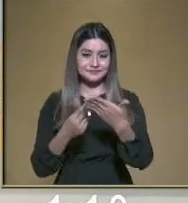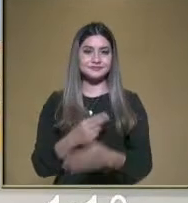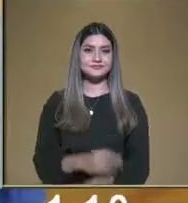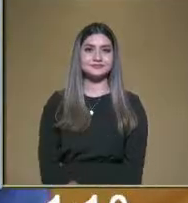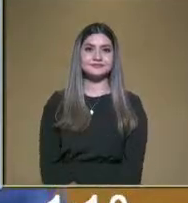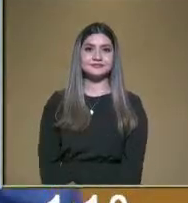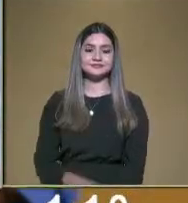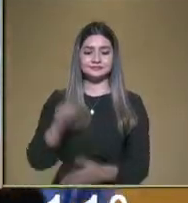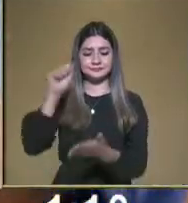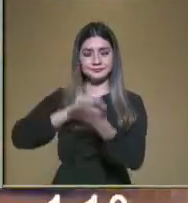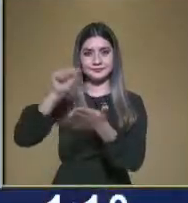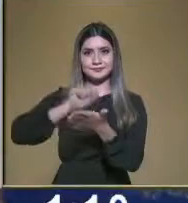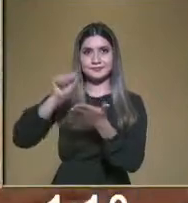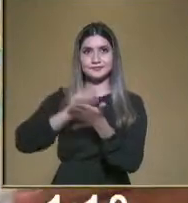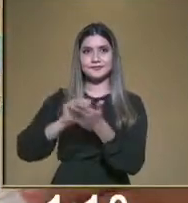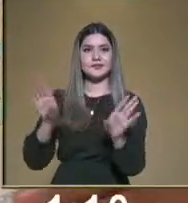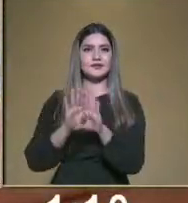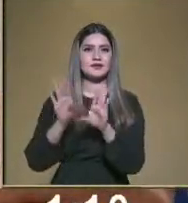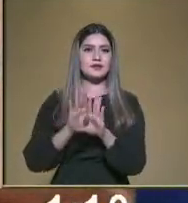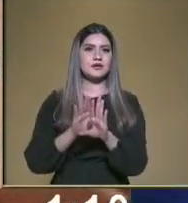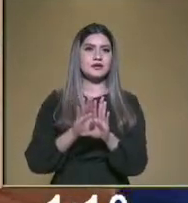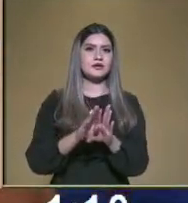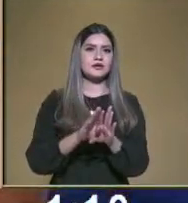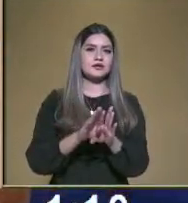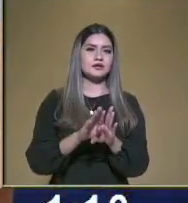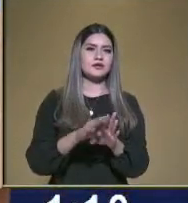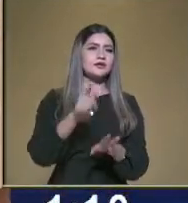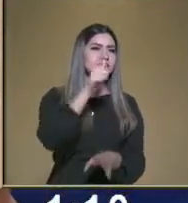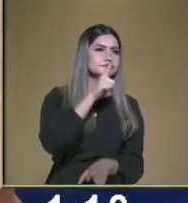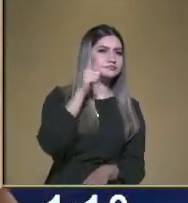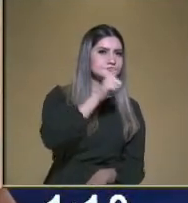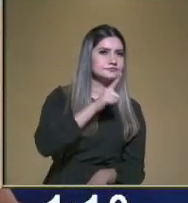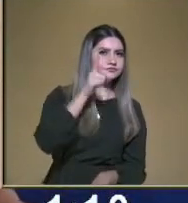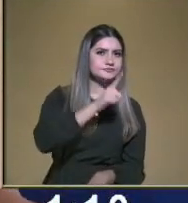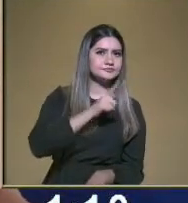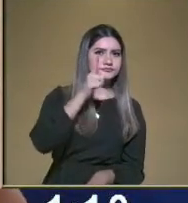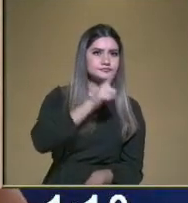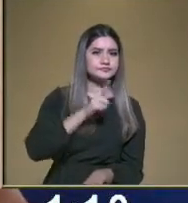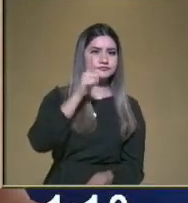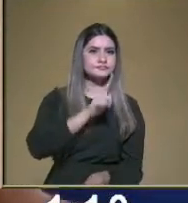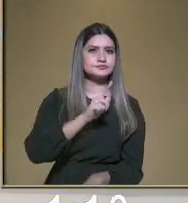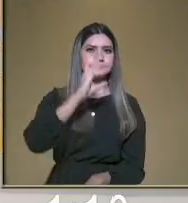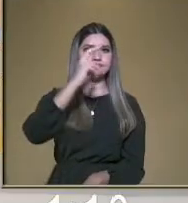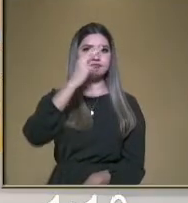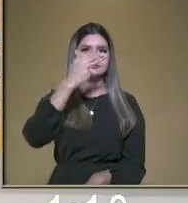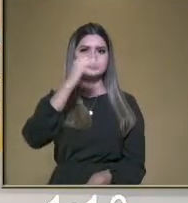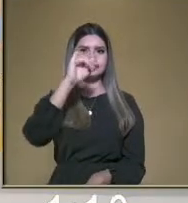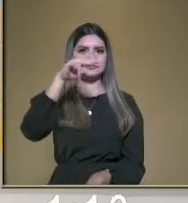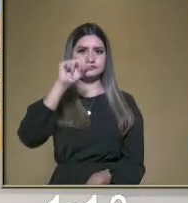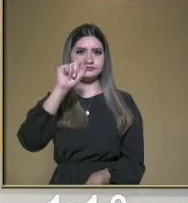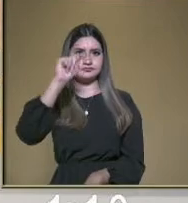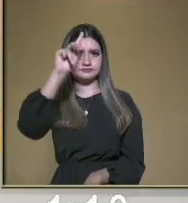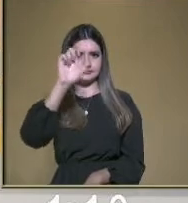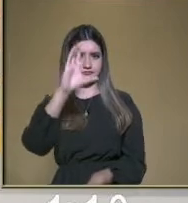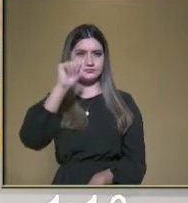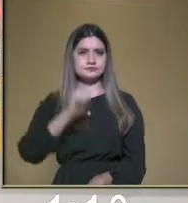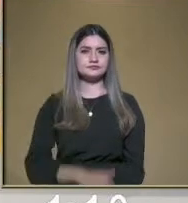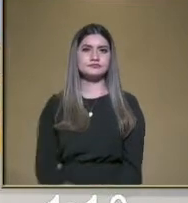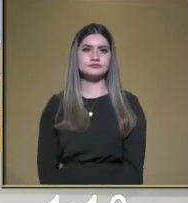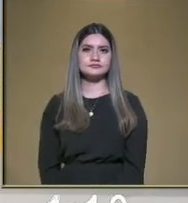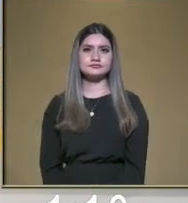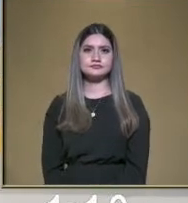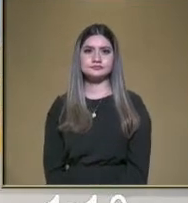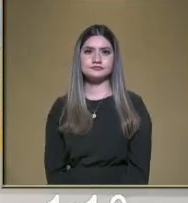y escribir en cómo se dice en tal, en la lengua chinanteca, ¿verdad? Entonces, y aquí están lo que son